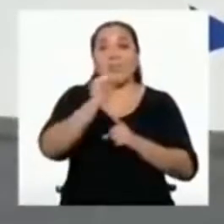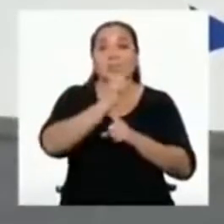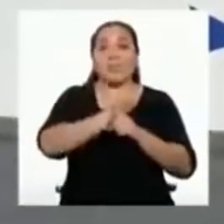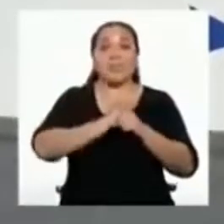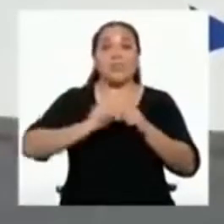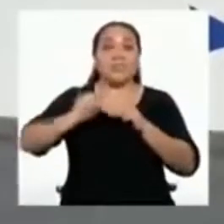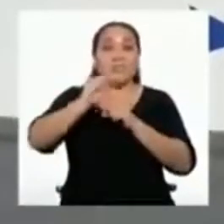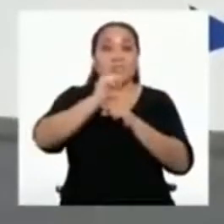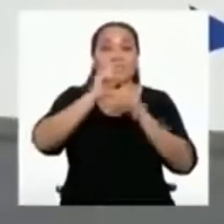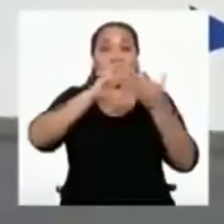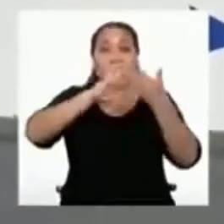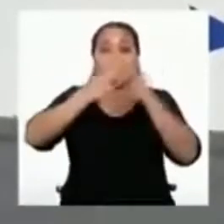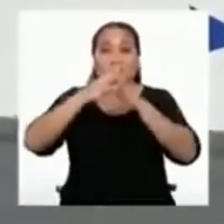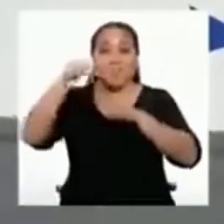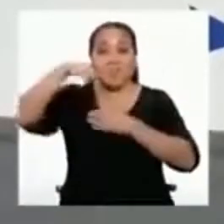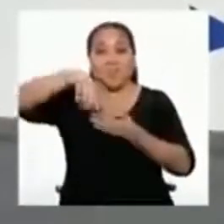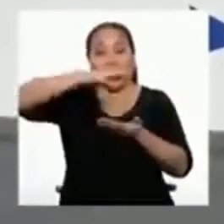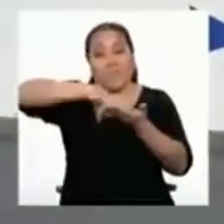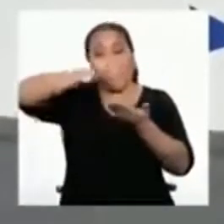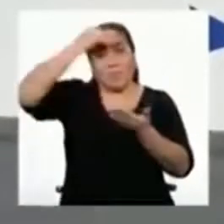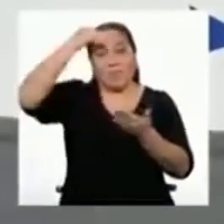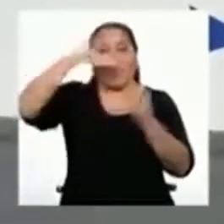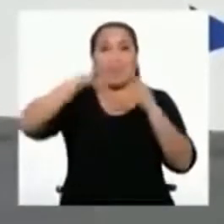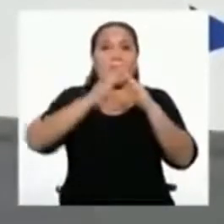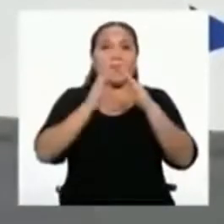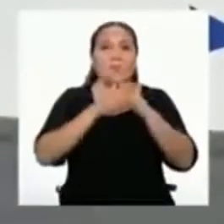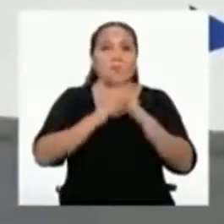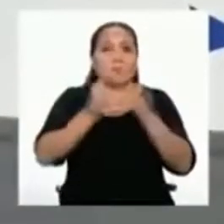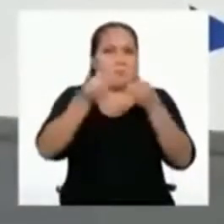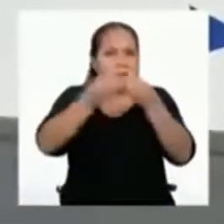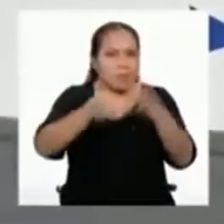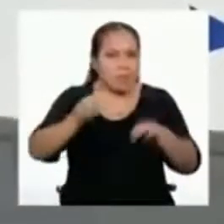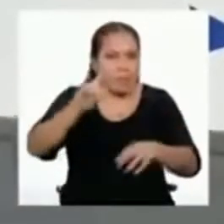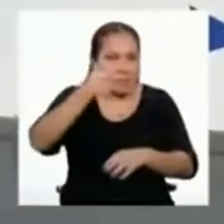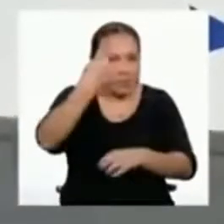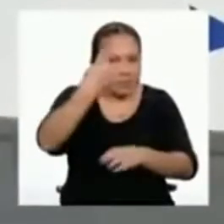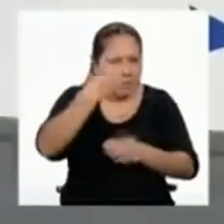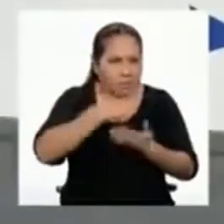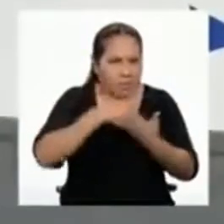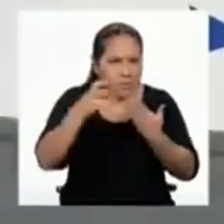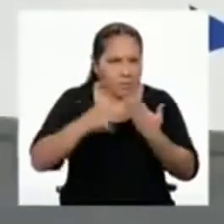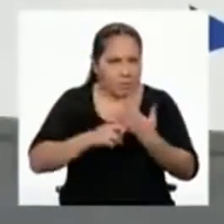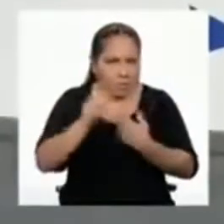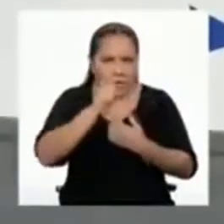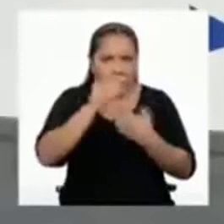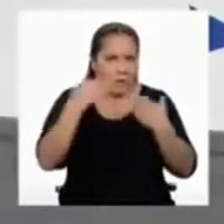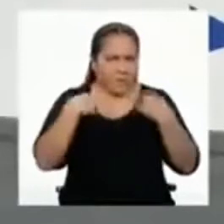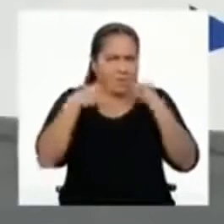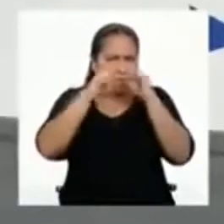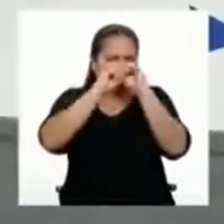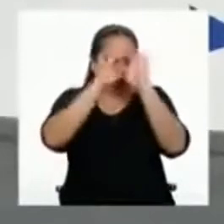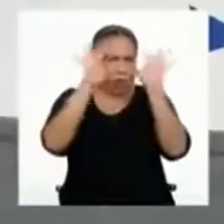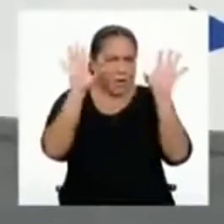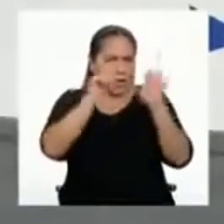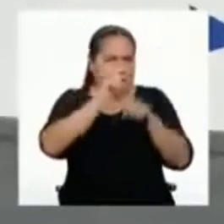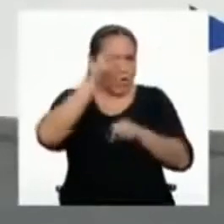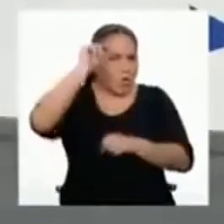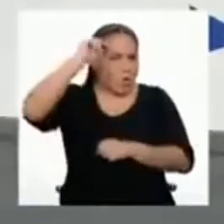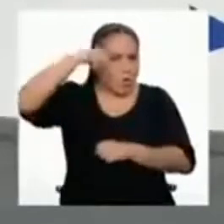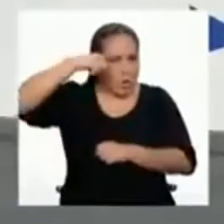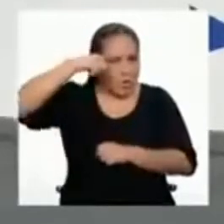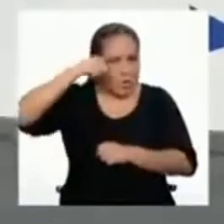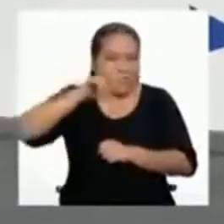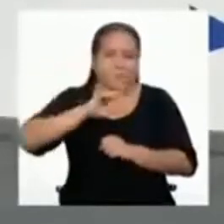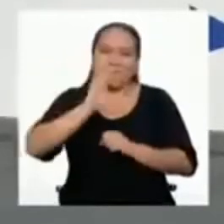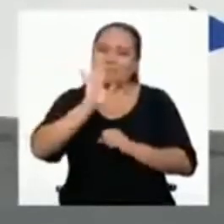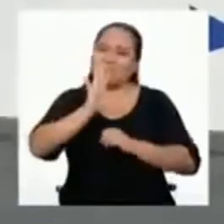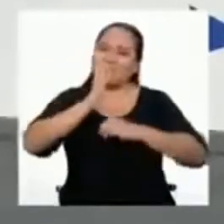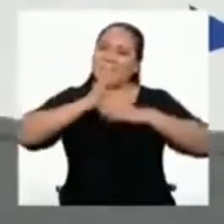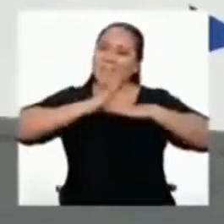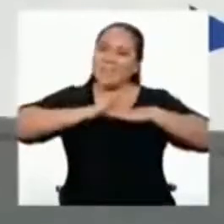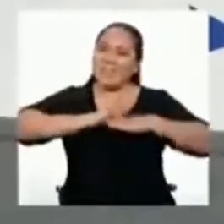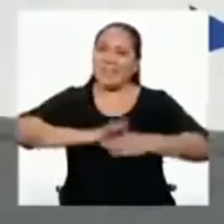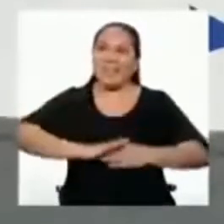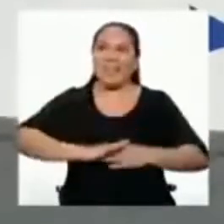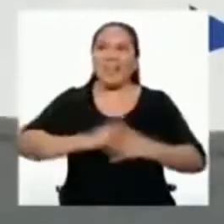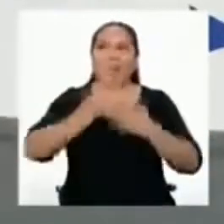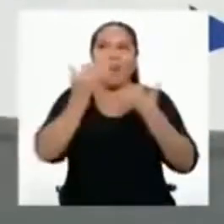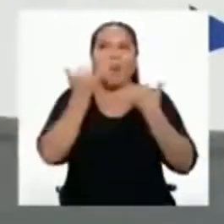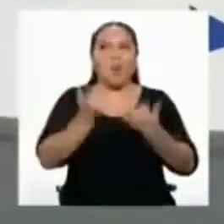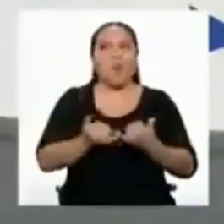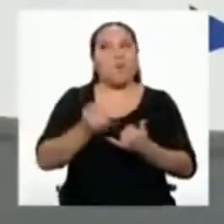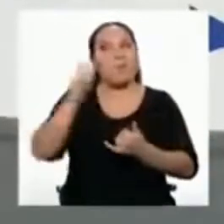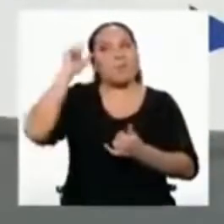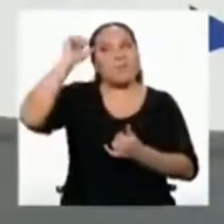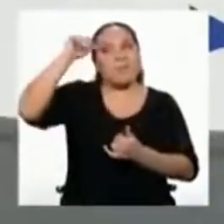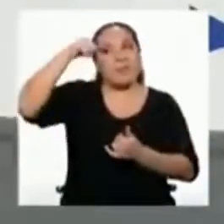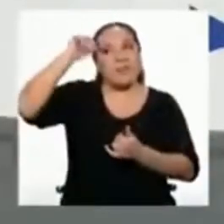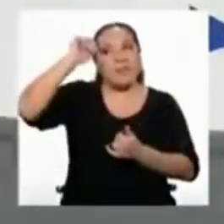aquí en Emprenda en Casa. ¿Te perdiste el primer programa? ¿Algo no te quedó muy claro o no lo recuerdas? No te preocupes, hoy